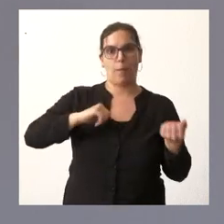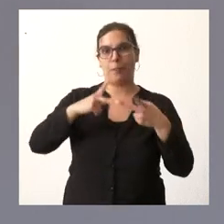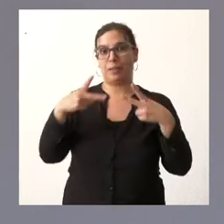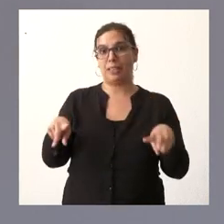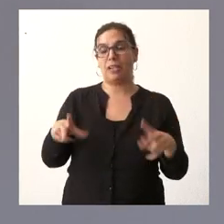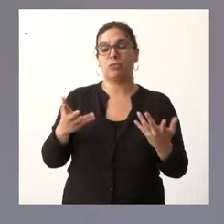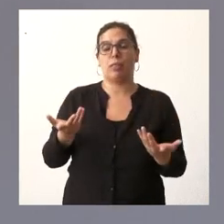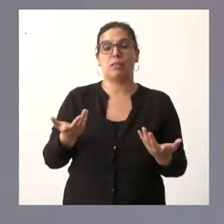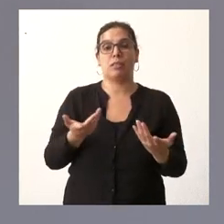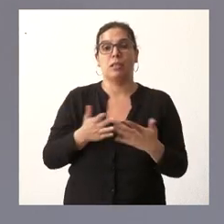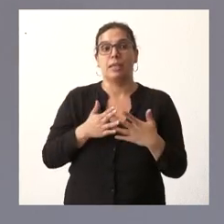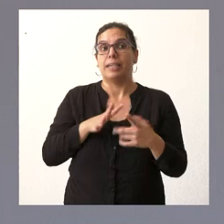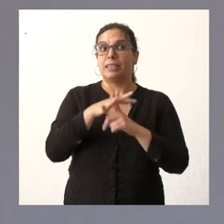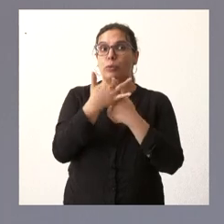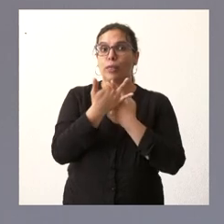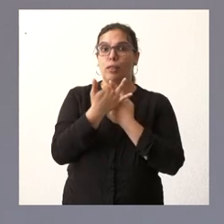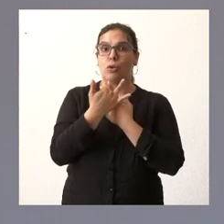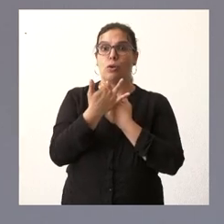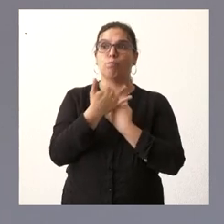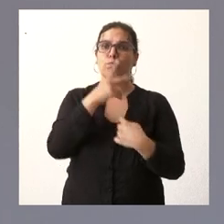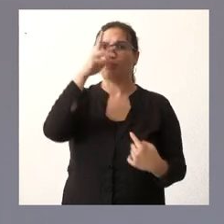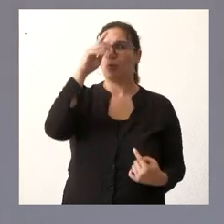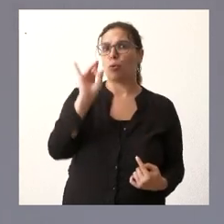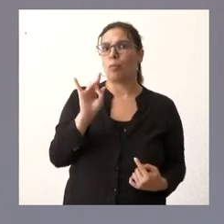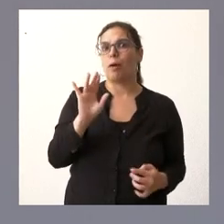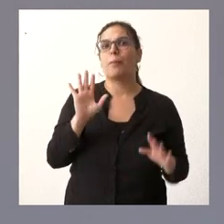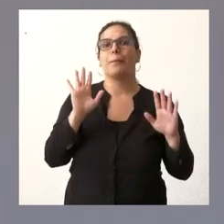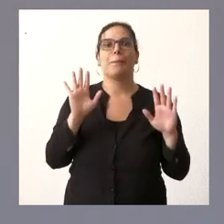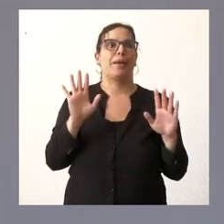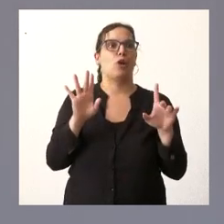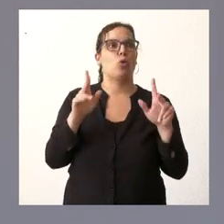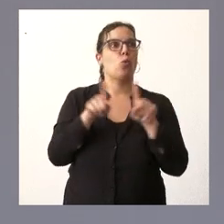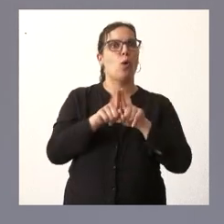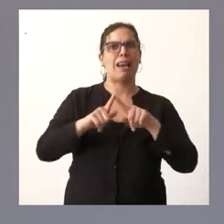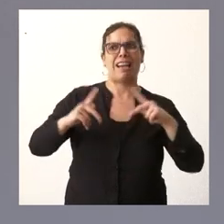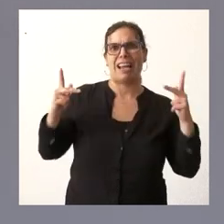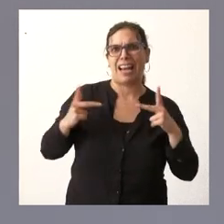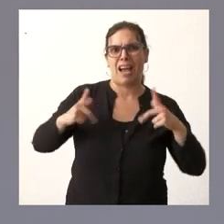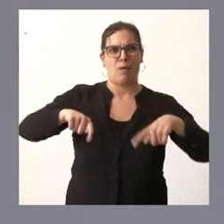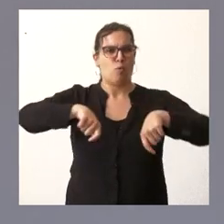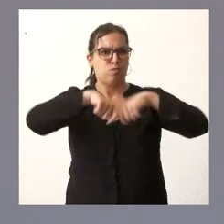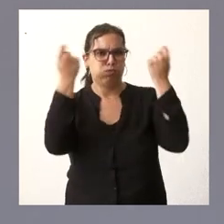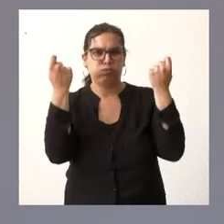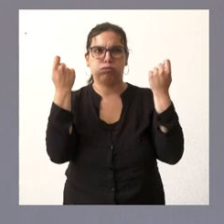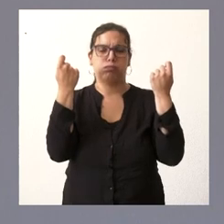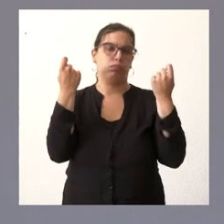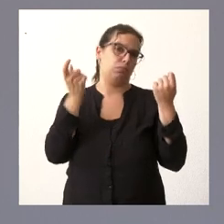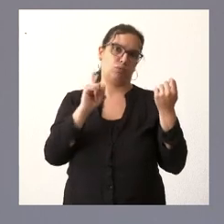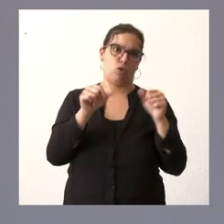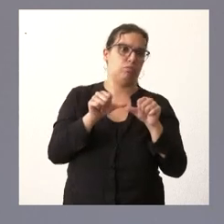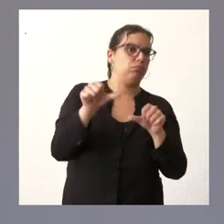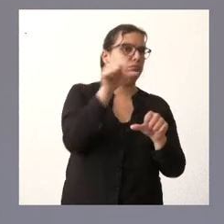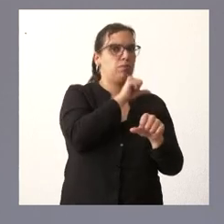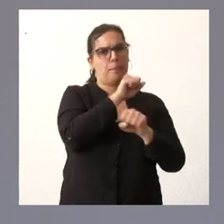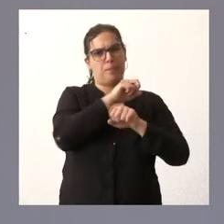es una situación que preocupa pero que está lejos de tener el impacto en la incidencia que tuvo en olas anteriores como